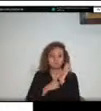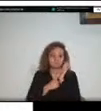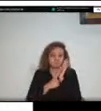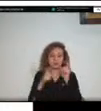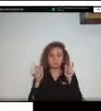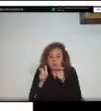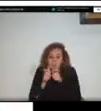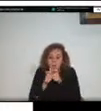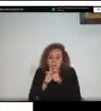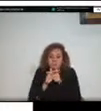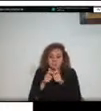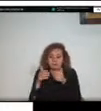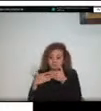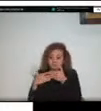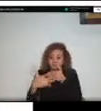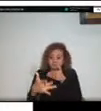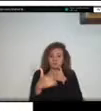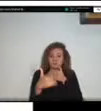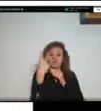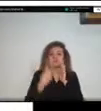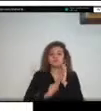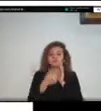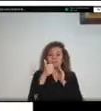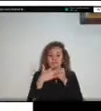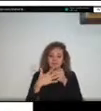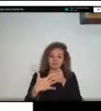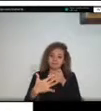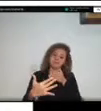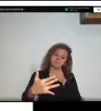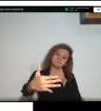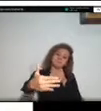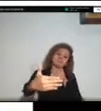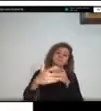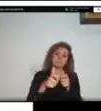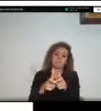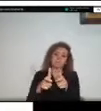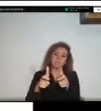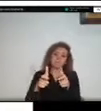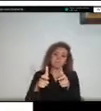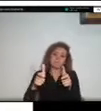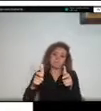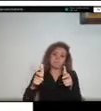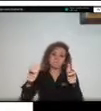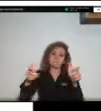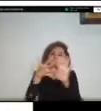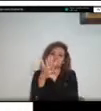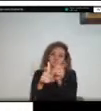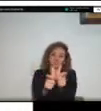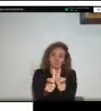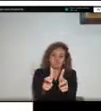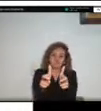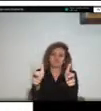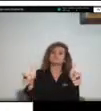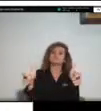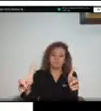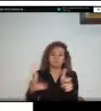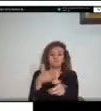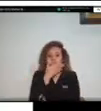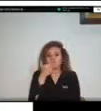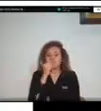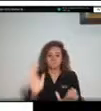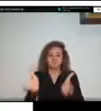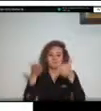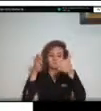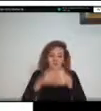empezamos a tener una mayor consistencia en la información todo relacionado también con que hay mucha mayor capacidad de